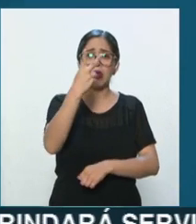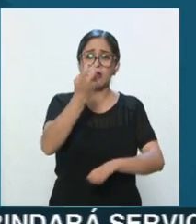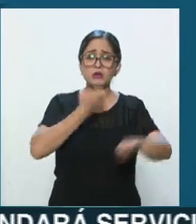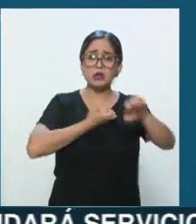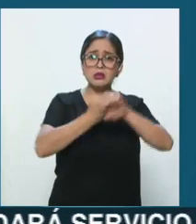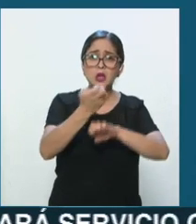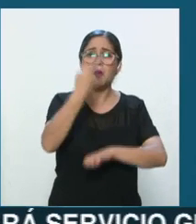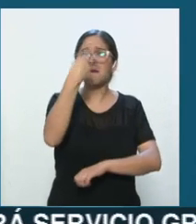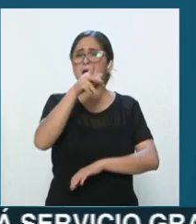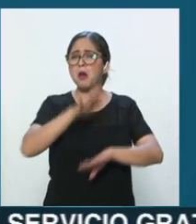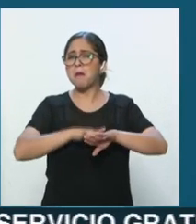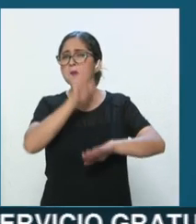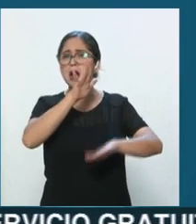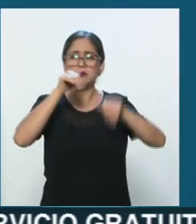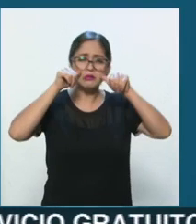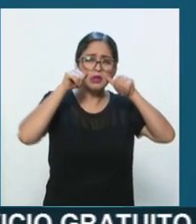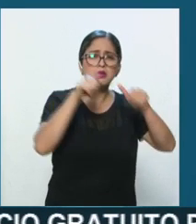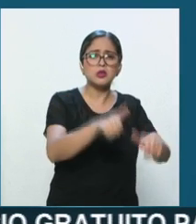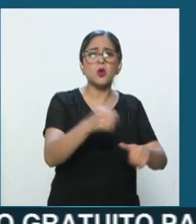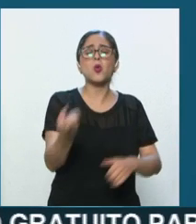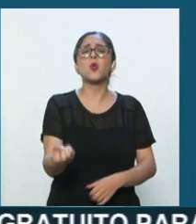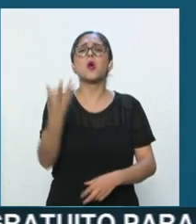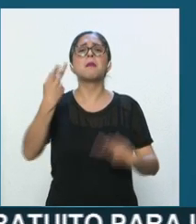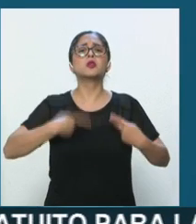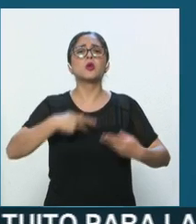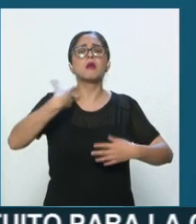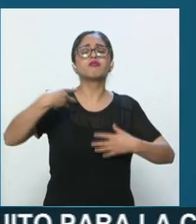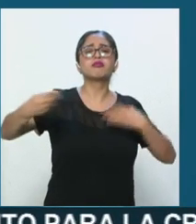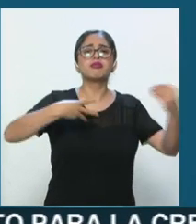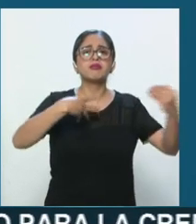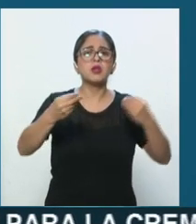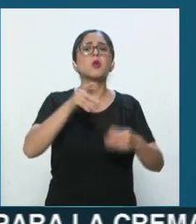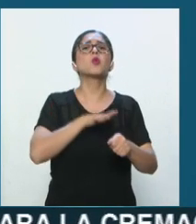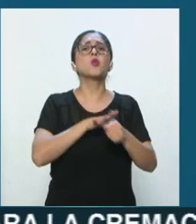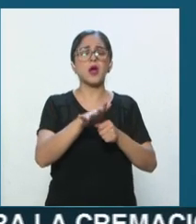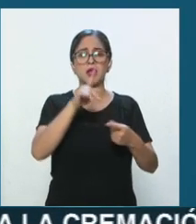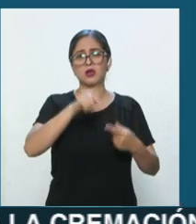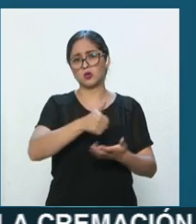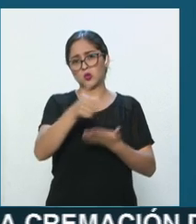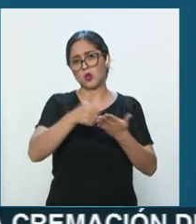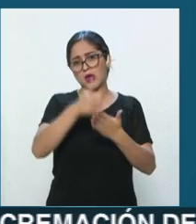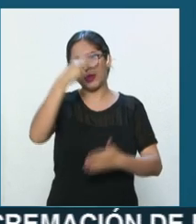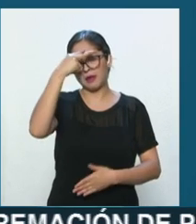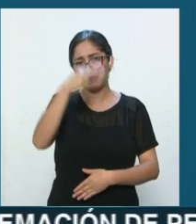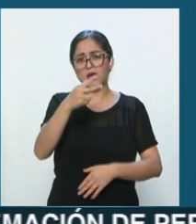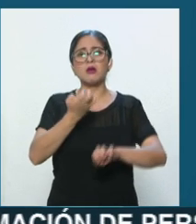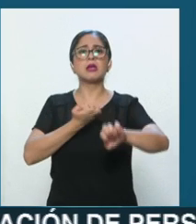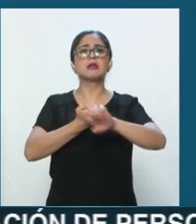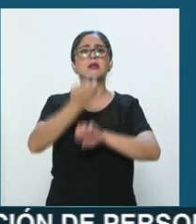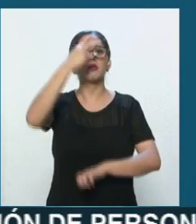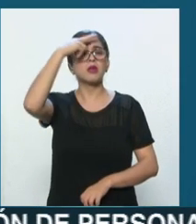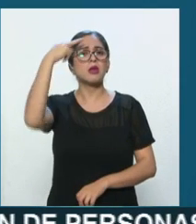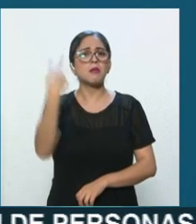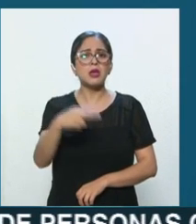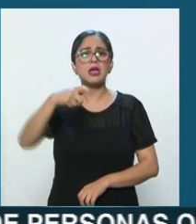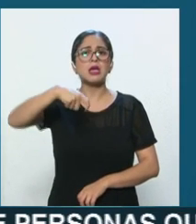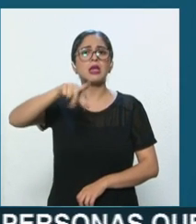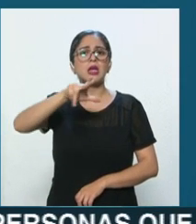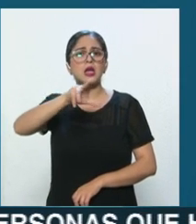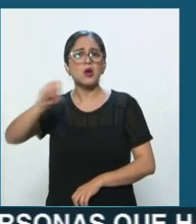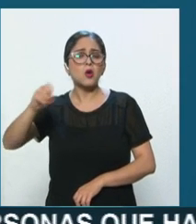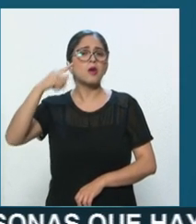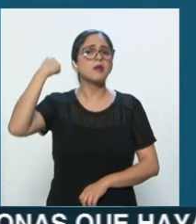especial atención en las entidades con mayor incidencia. Es el caso de la Ciudad de México, el Estado de México, Quintana Roo,